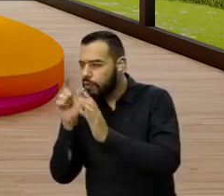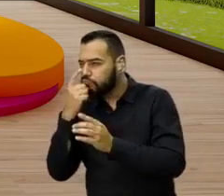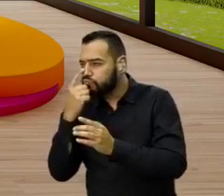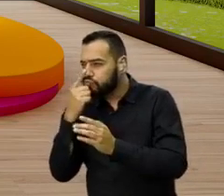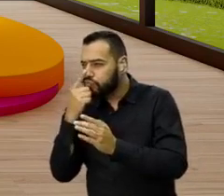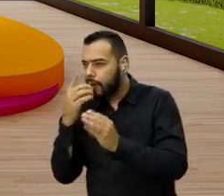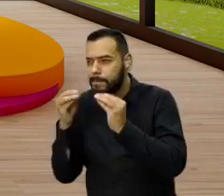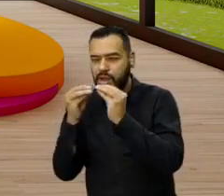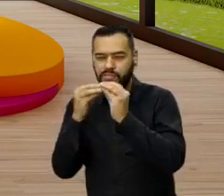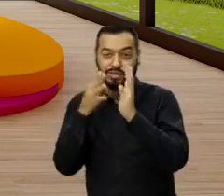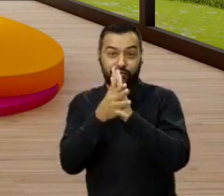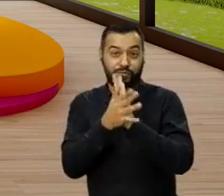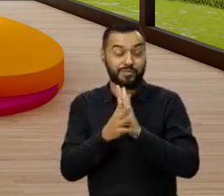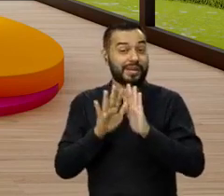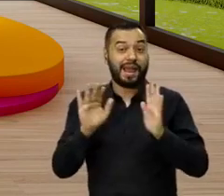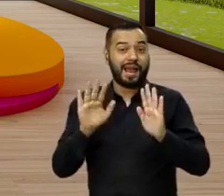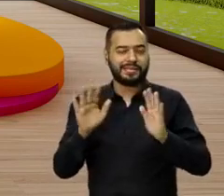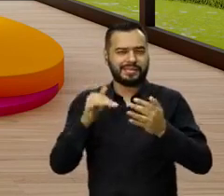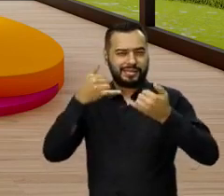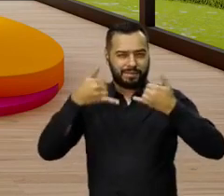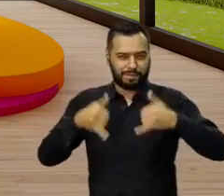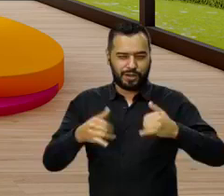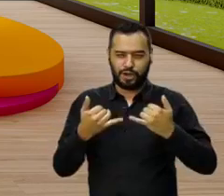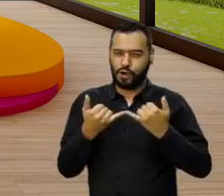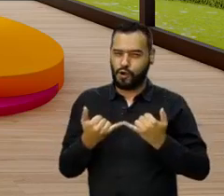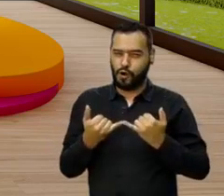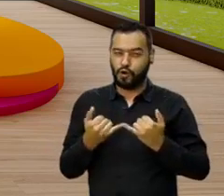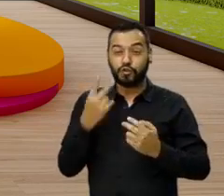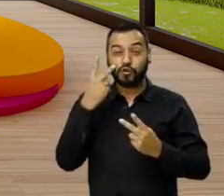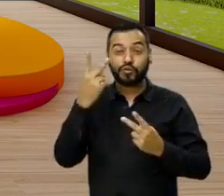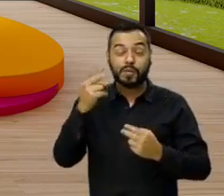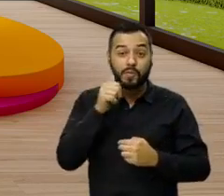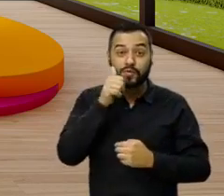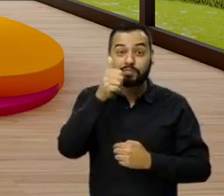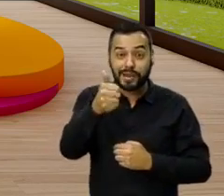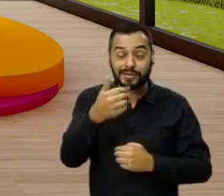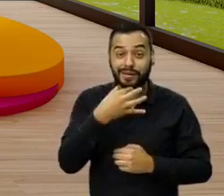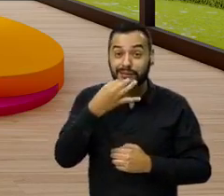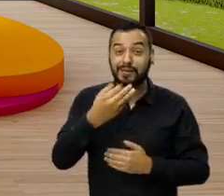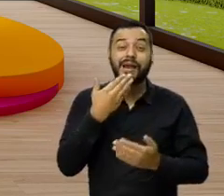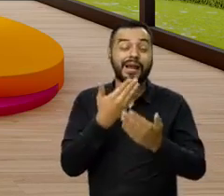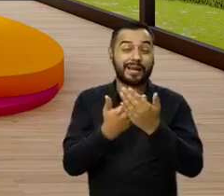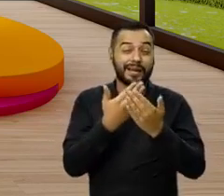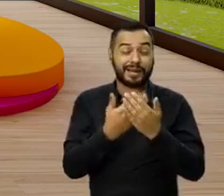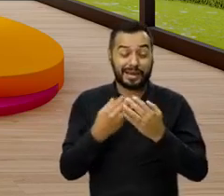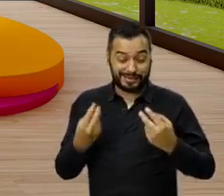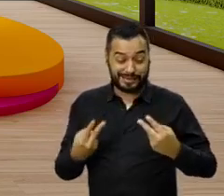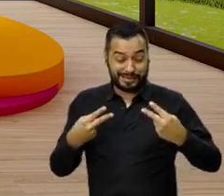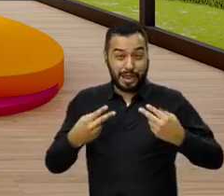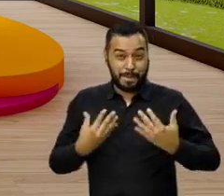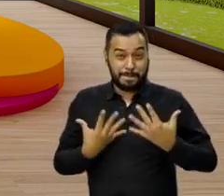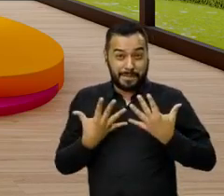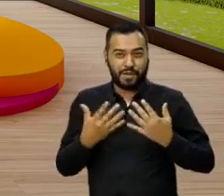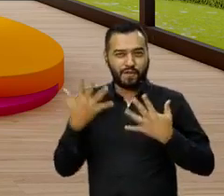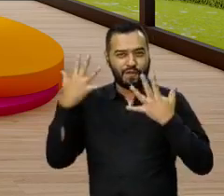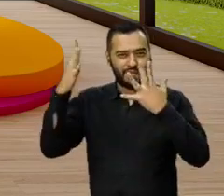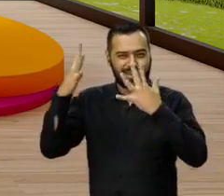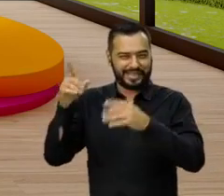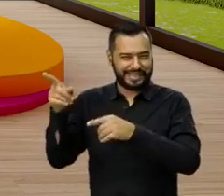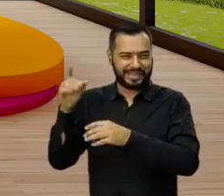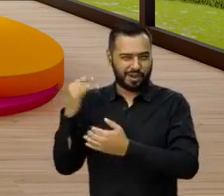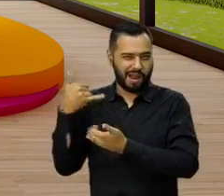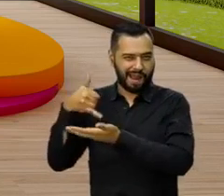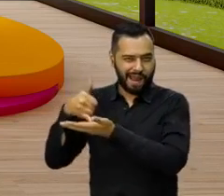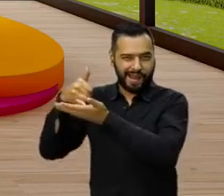Y así, en este momento, los dejamos por hoy. Nos vemos mañana, de verdad, gracias por estar conectados, felicitaciones a nuestra